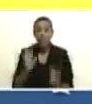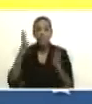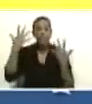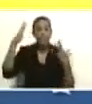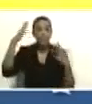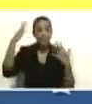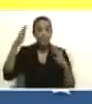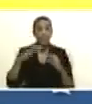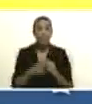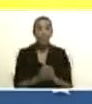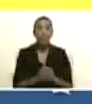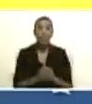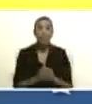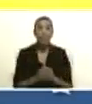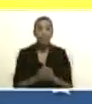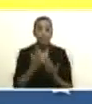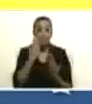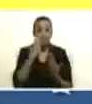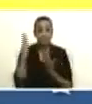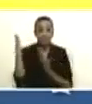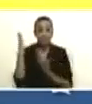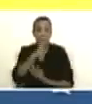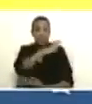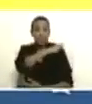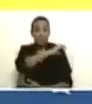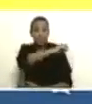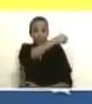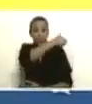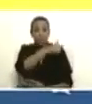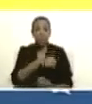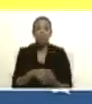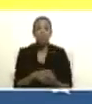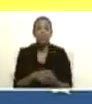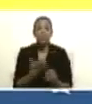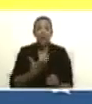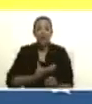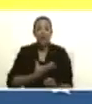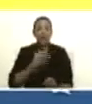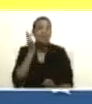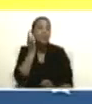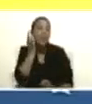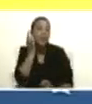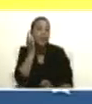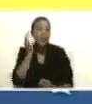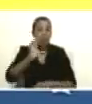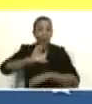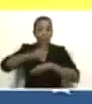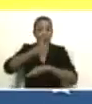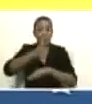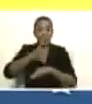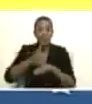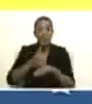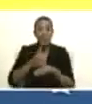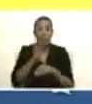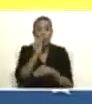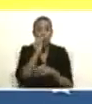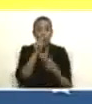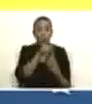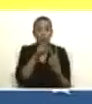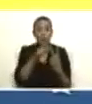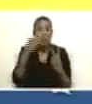la alcaldesa de Caracas y el jefe de gobierno de la capital